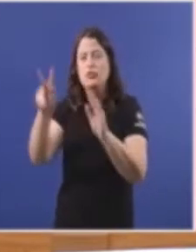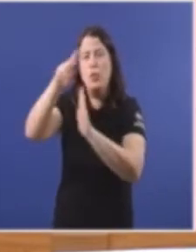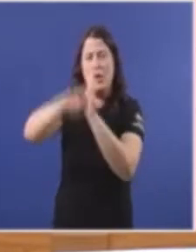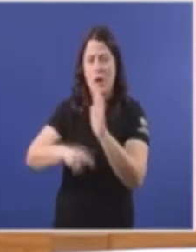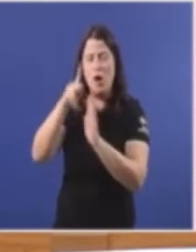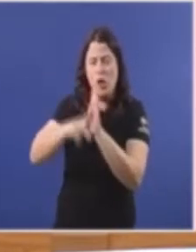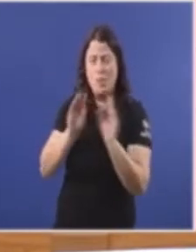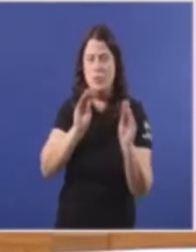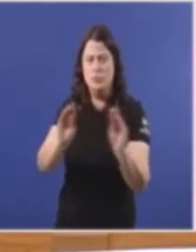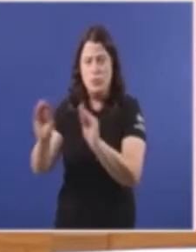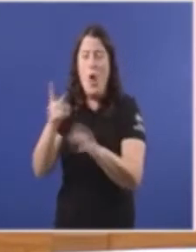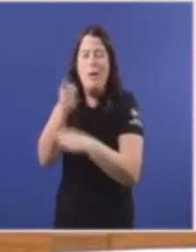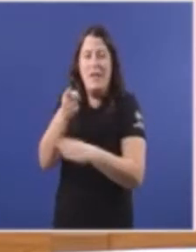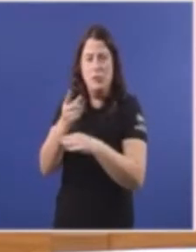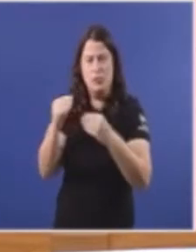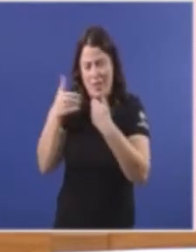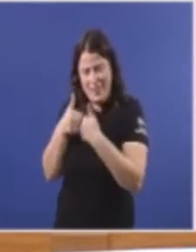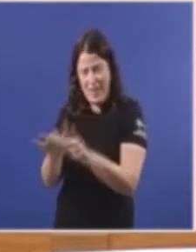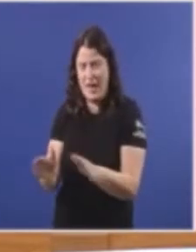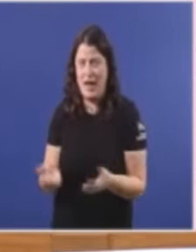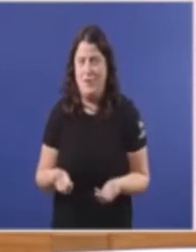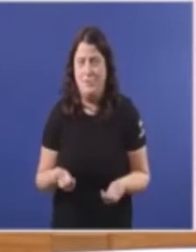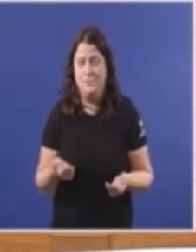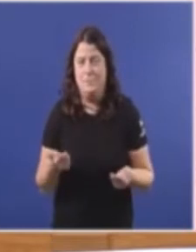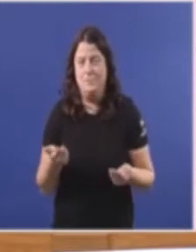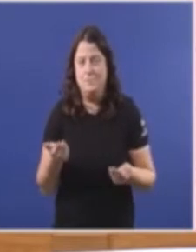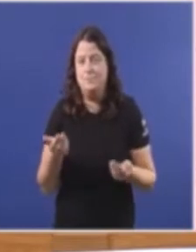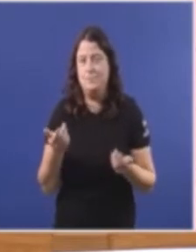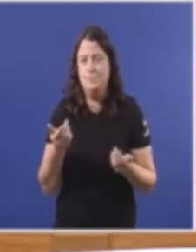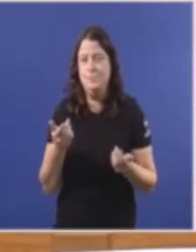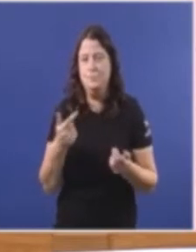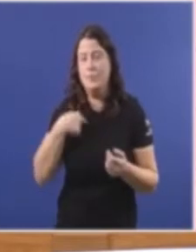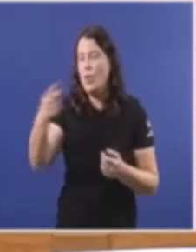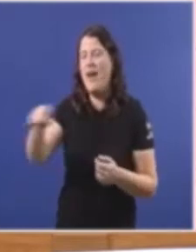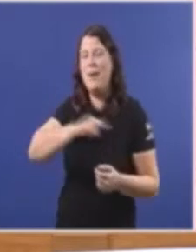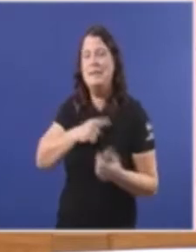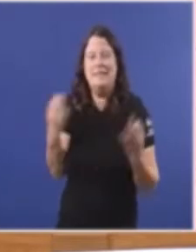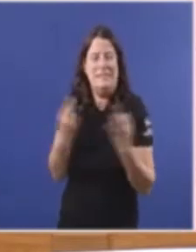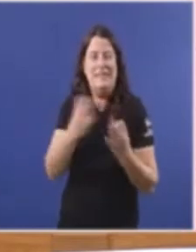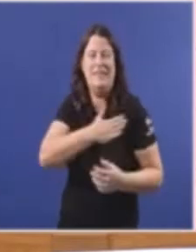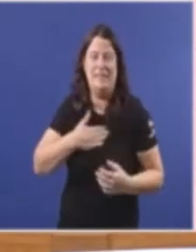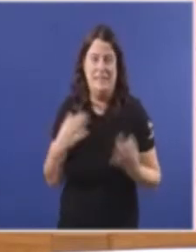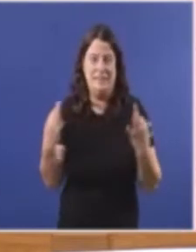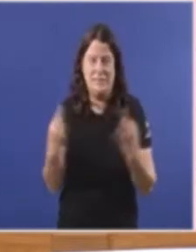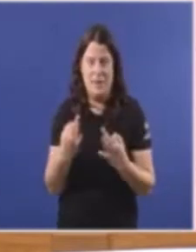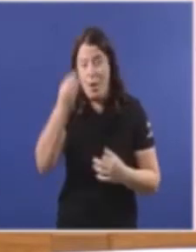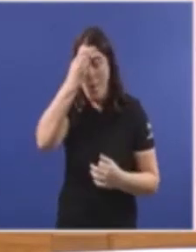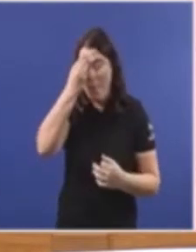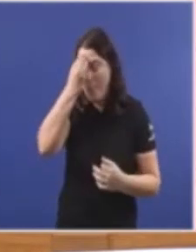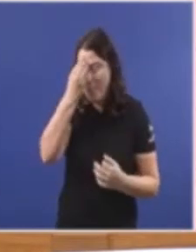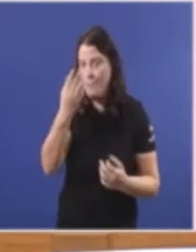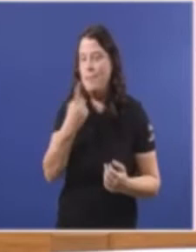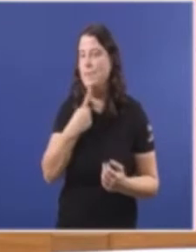E con as súas obrigas Que é o que pretende Trasladarme Señor caballero O que pretende Trasladarme É